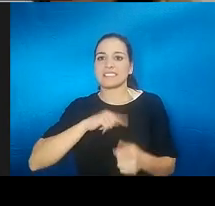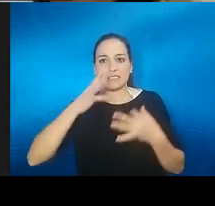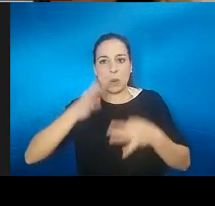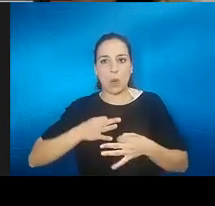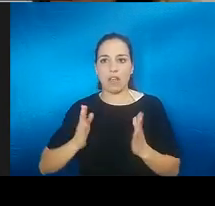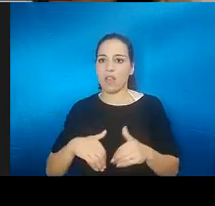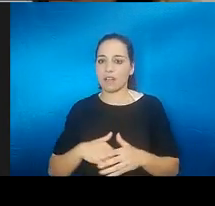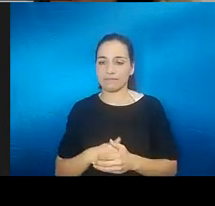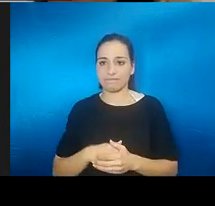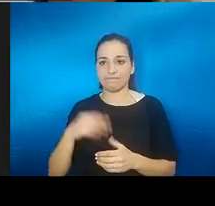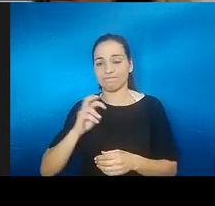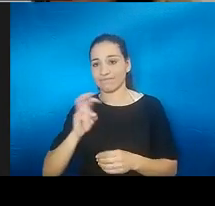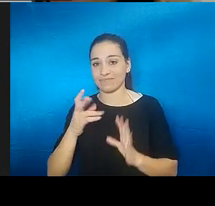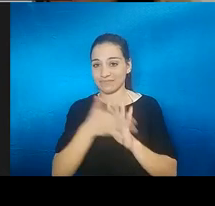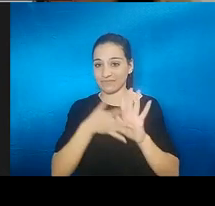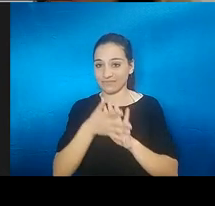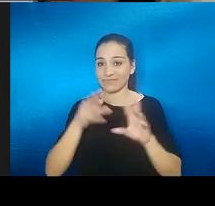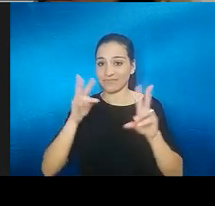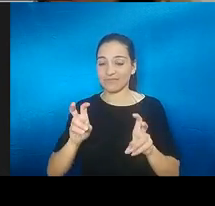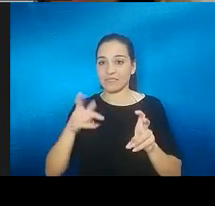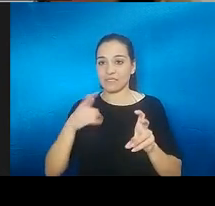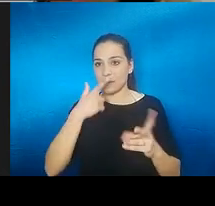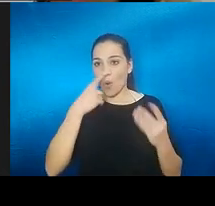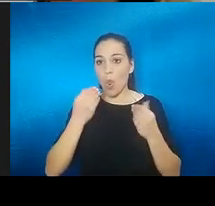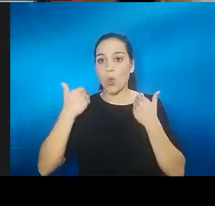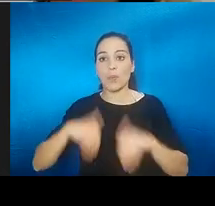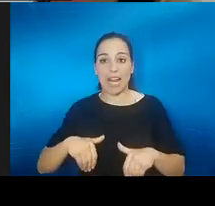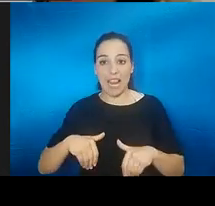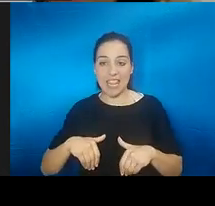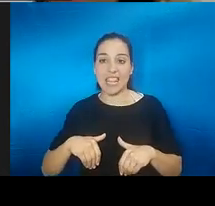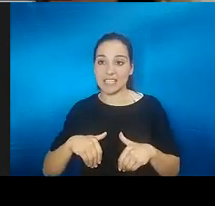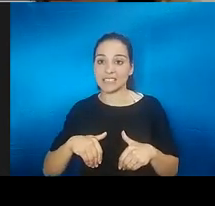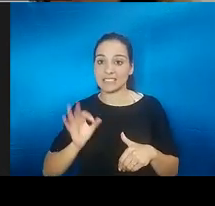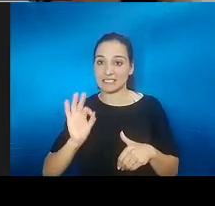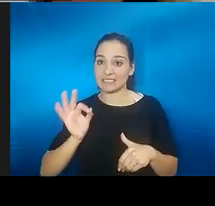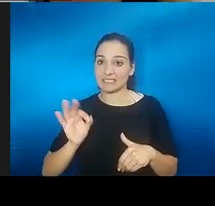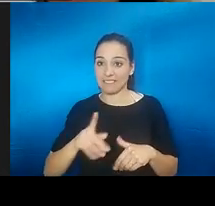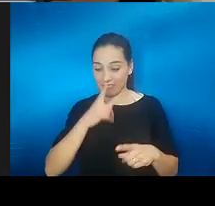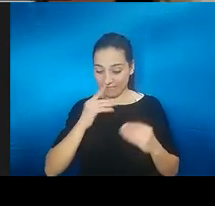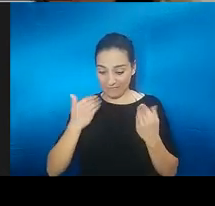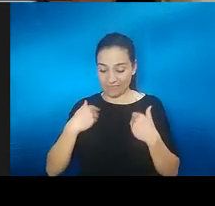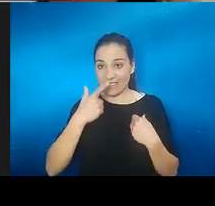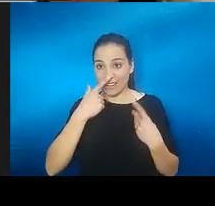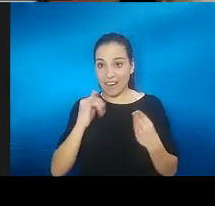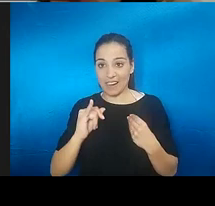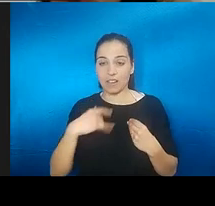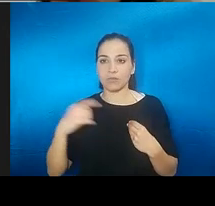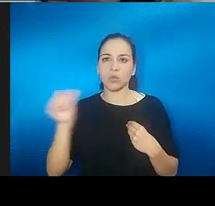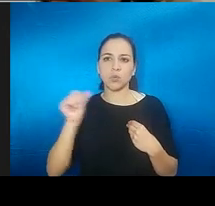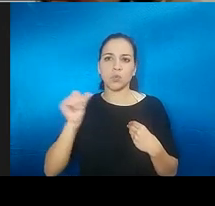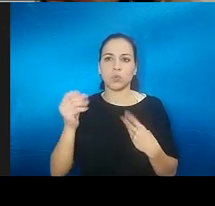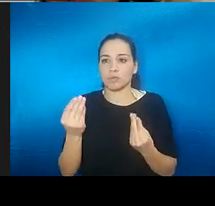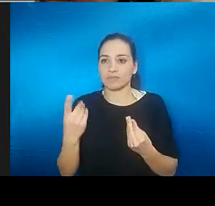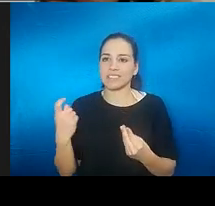punto que también se ha hablado en los temas del olor corporal porque no sabes te echas yo muchas veces me echo